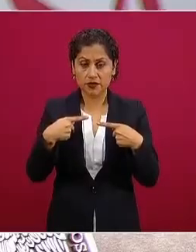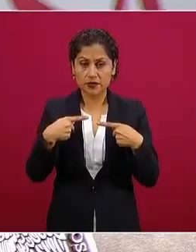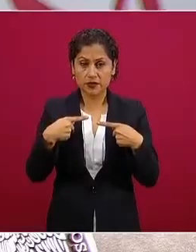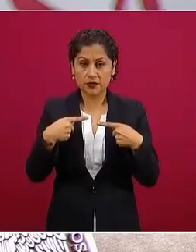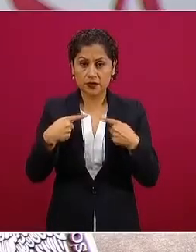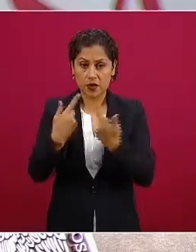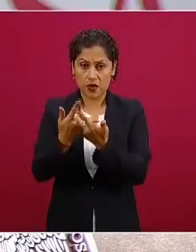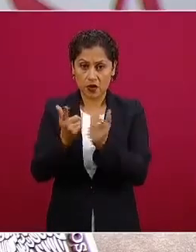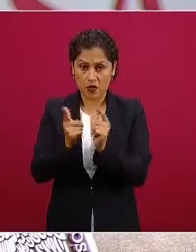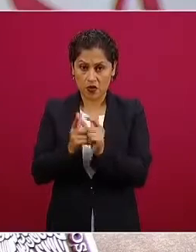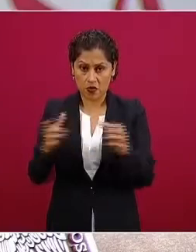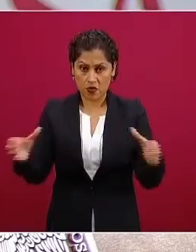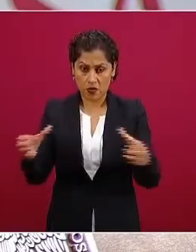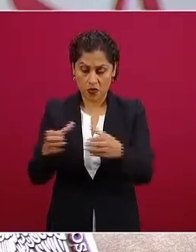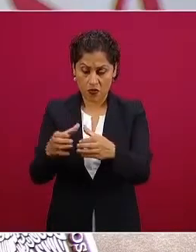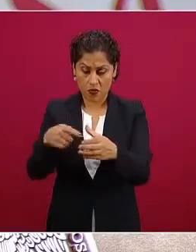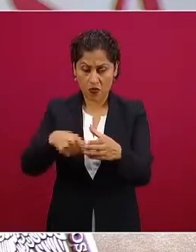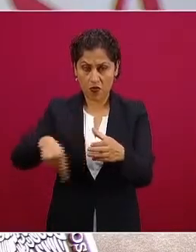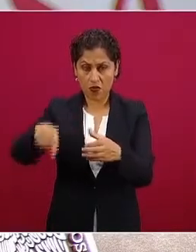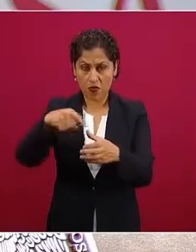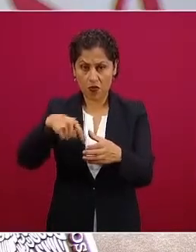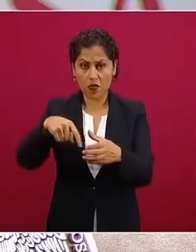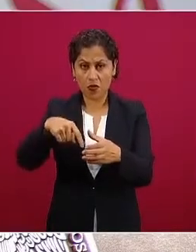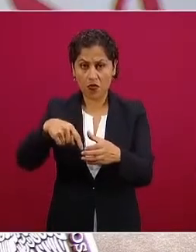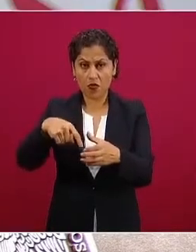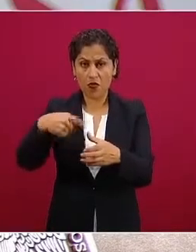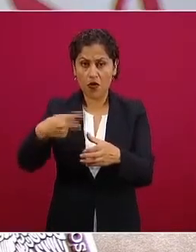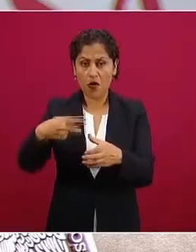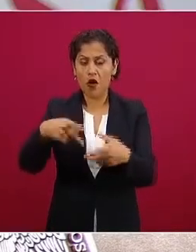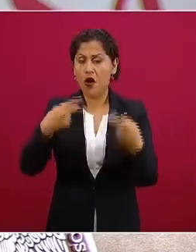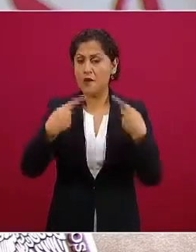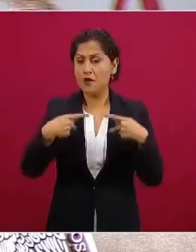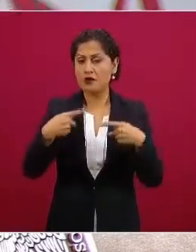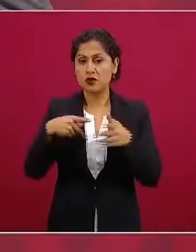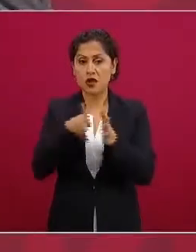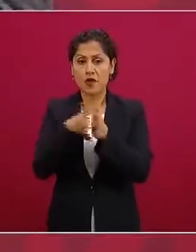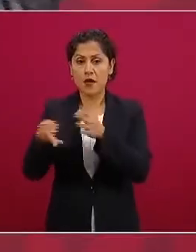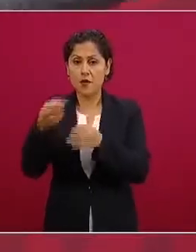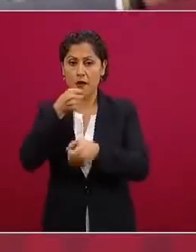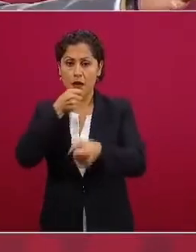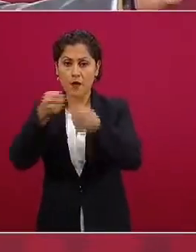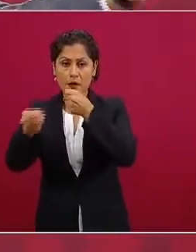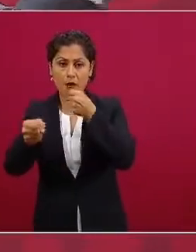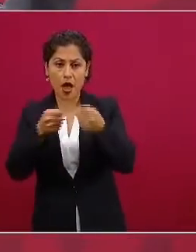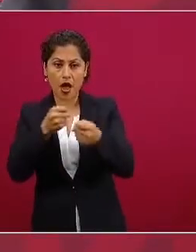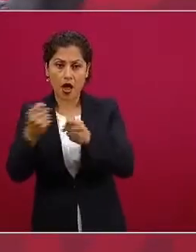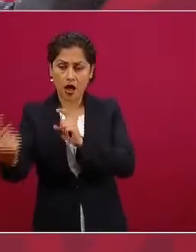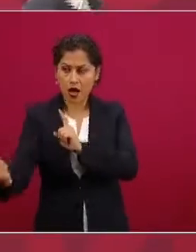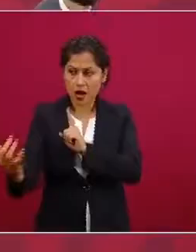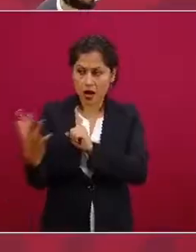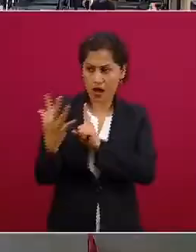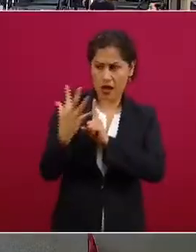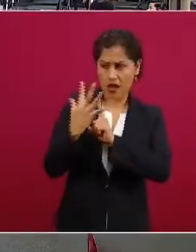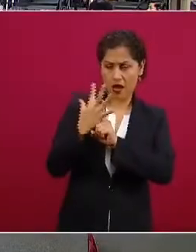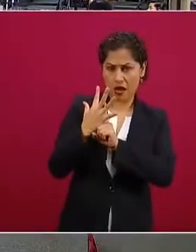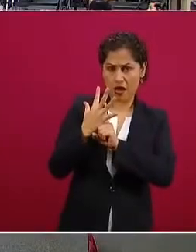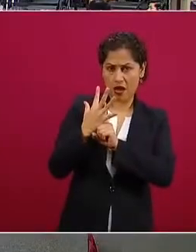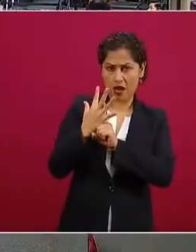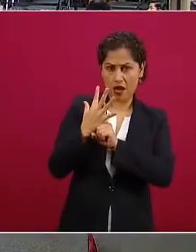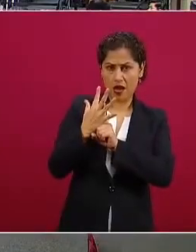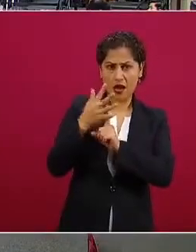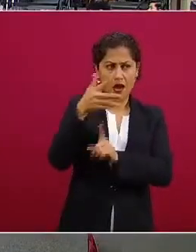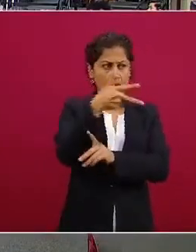grupo de reporteros con luces y cámaras me empiezan a acosar